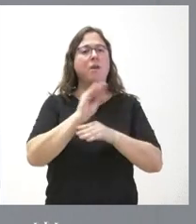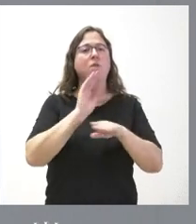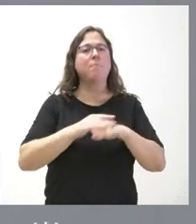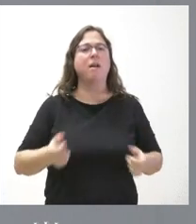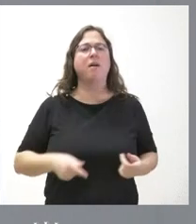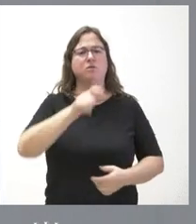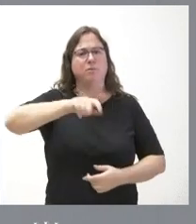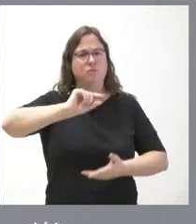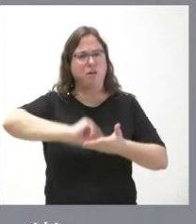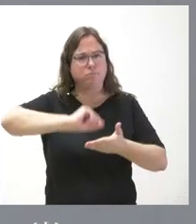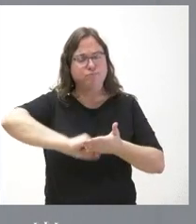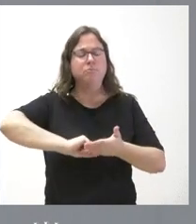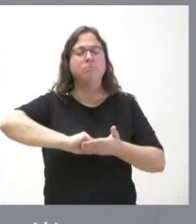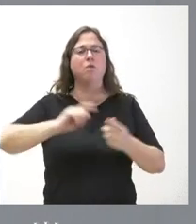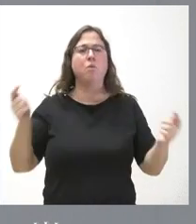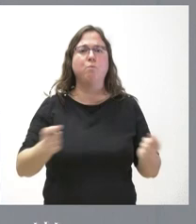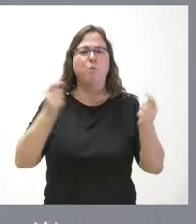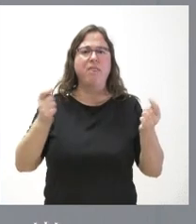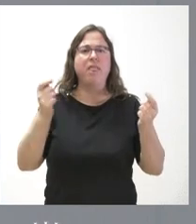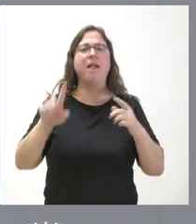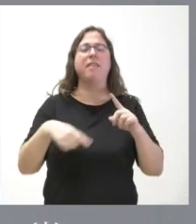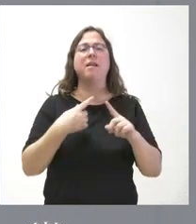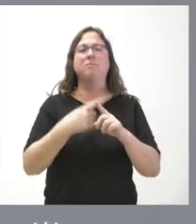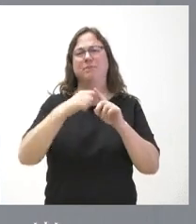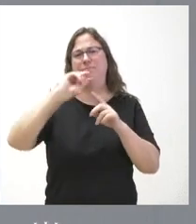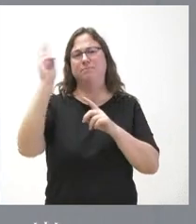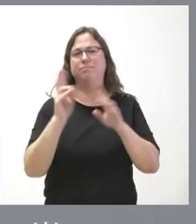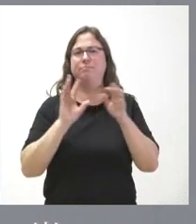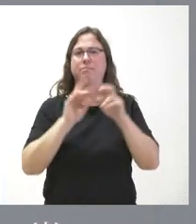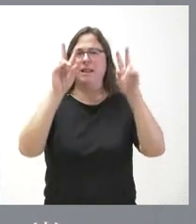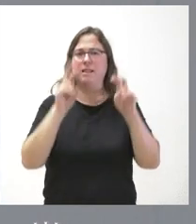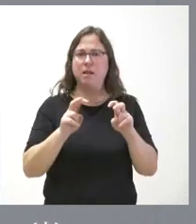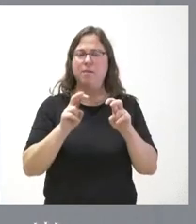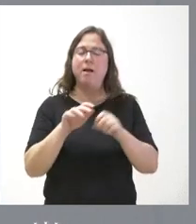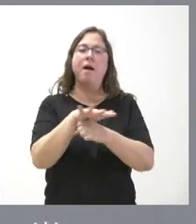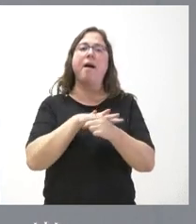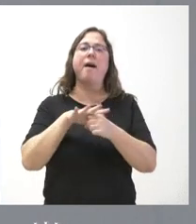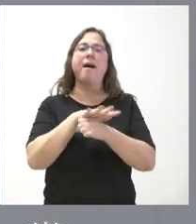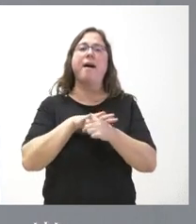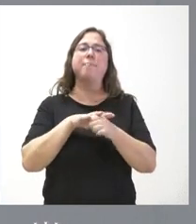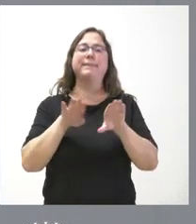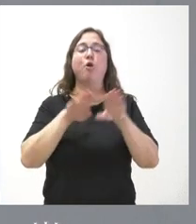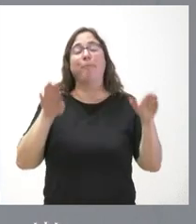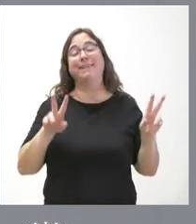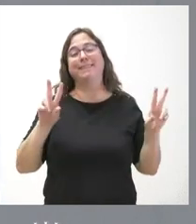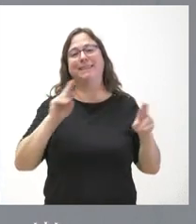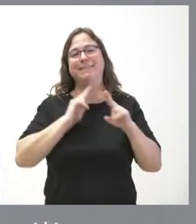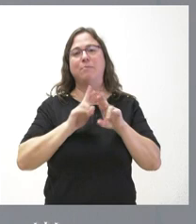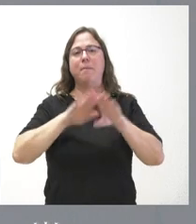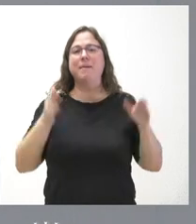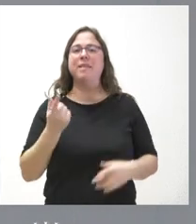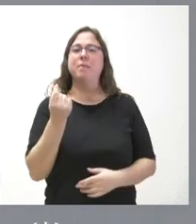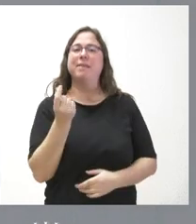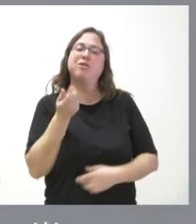de personal, publicidad, así como a tipo de actividades relacionadas con el ámbito de la mesa de los precios en el sector del